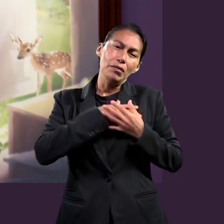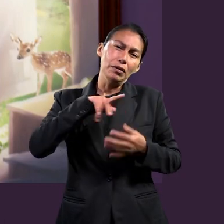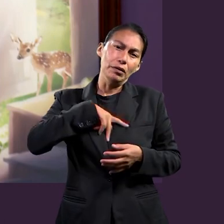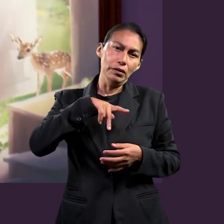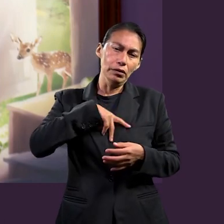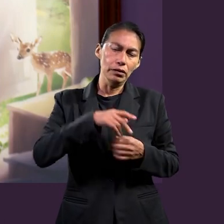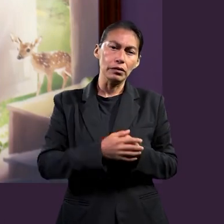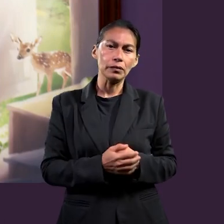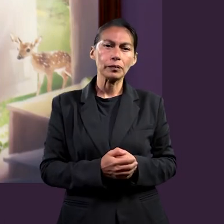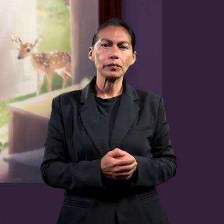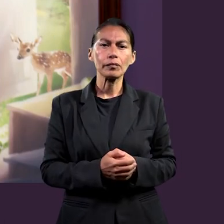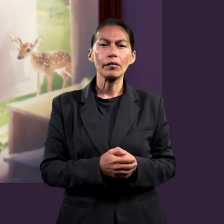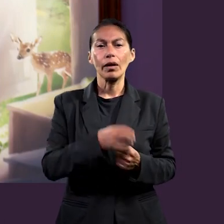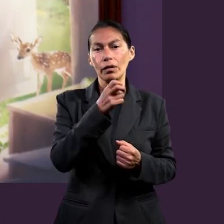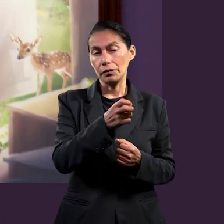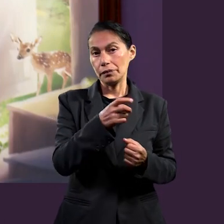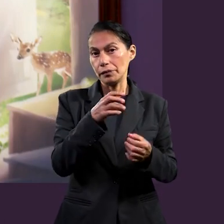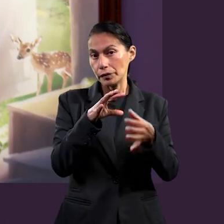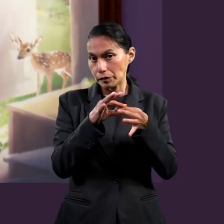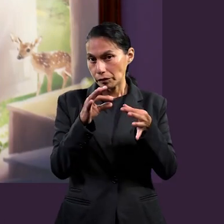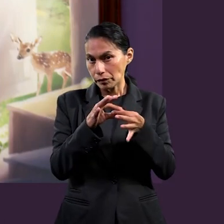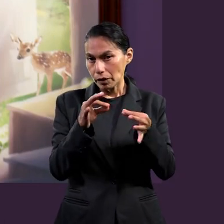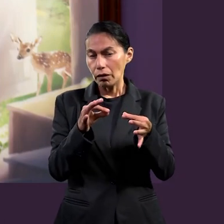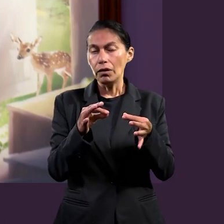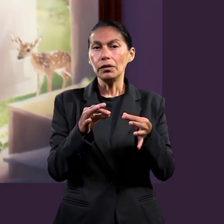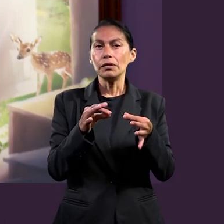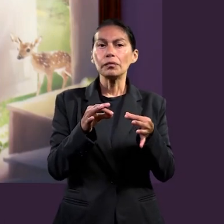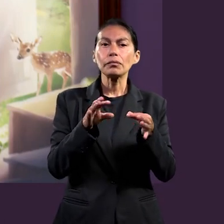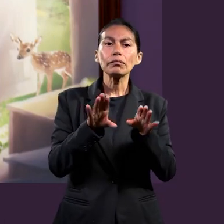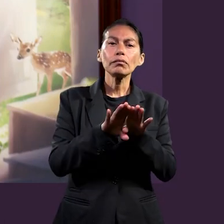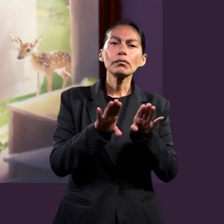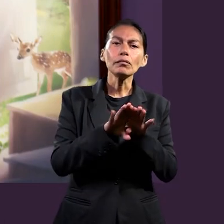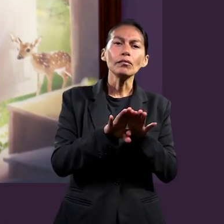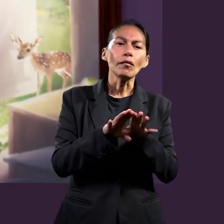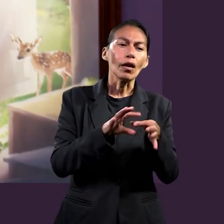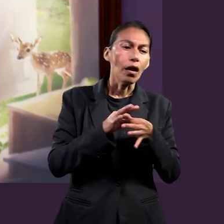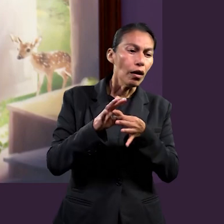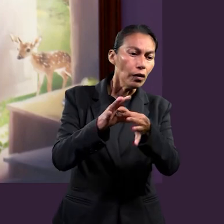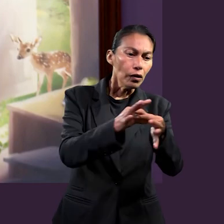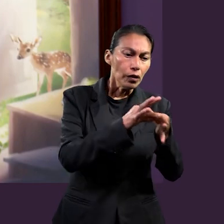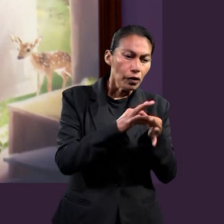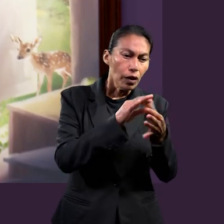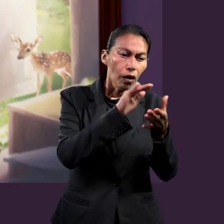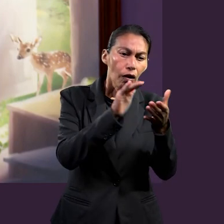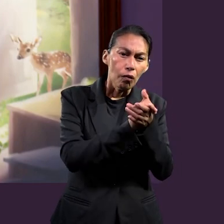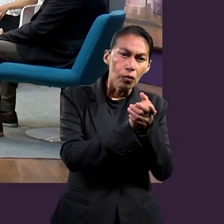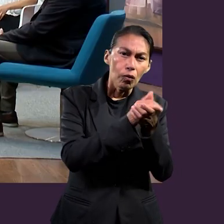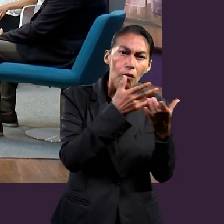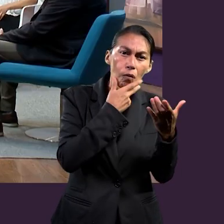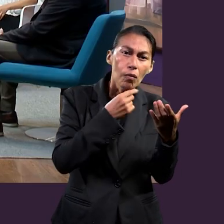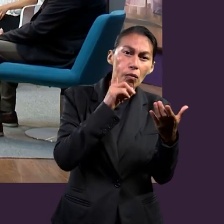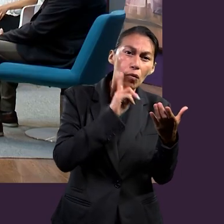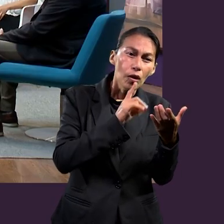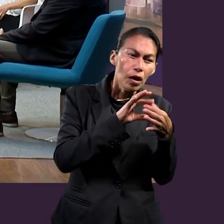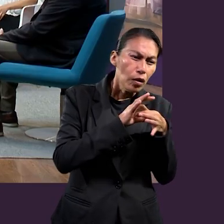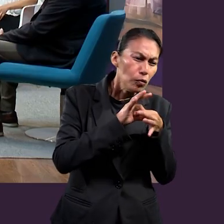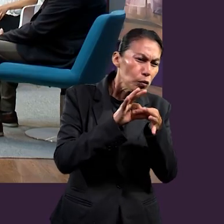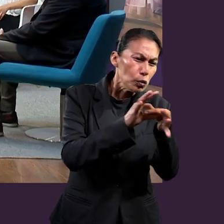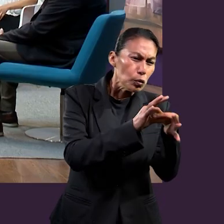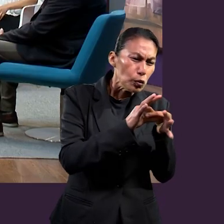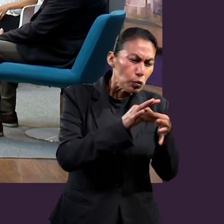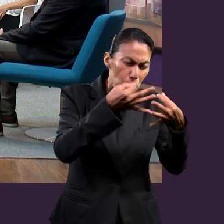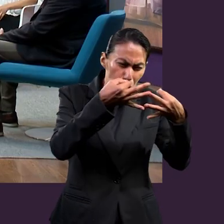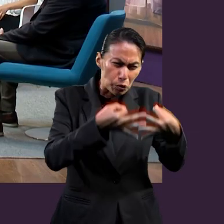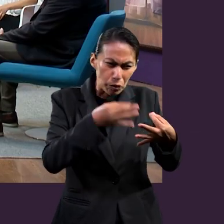persona y el amor propio. Entonces, todo esto nos viene hablando acerca de, sí, una relación entre esposo y esposa